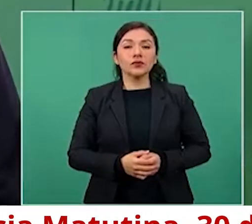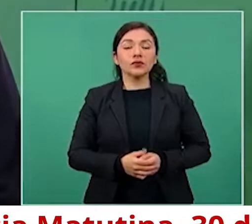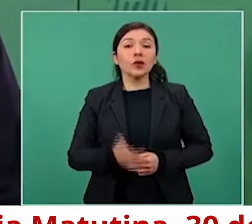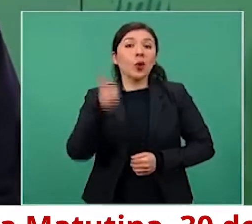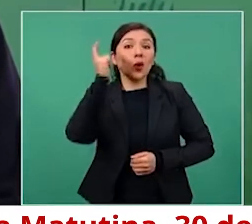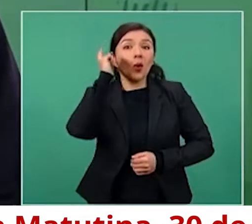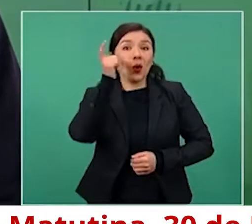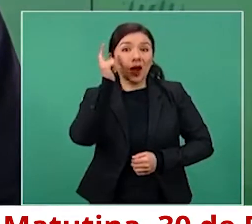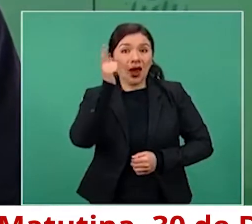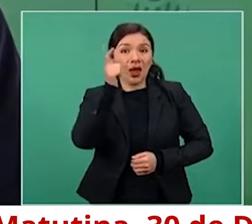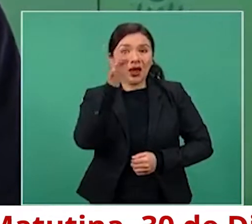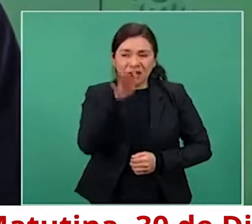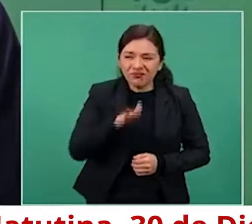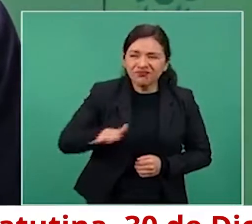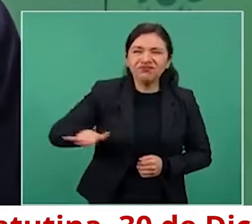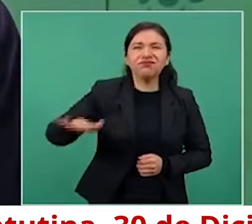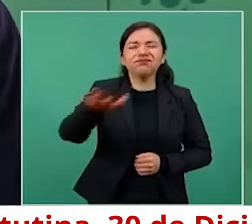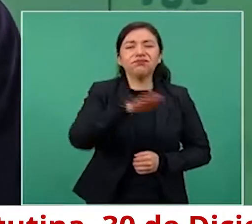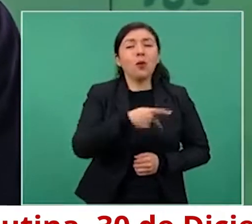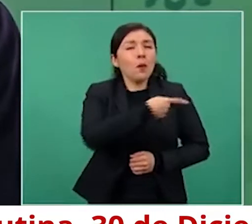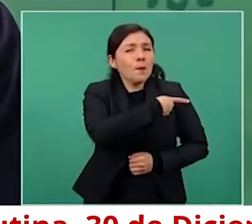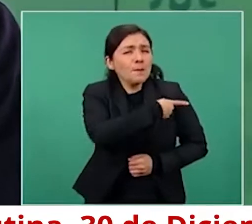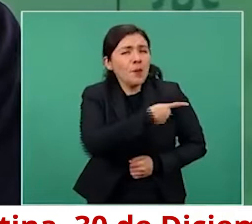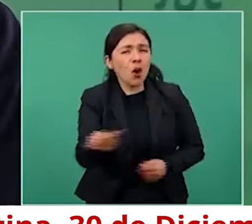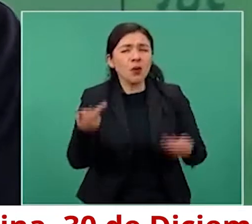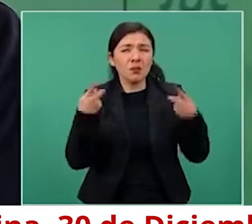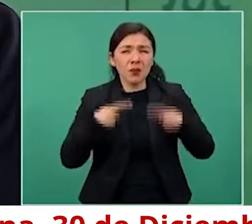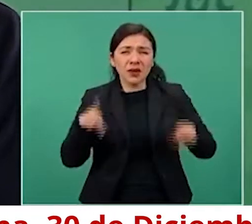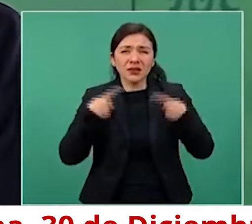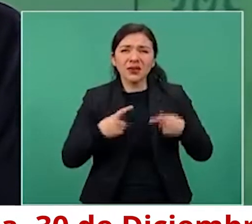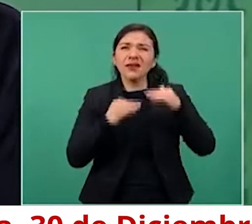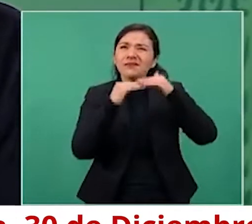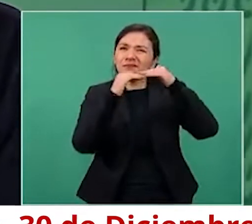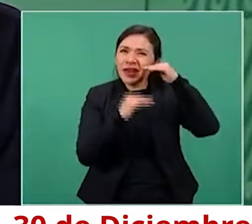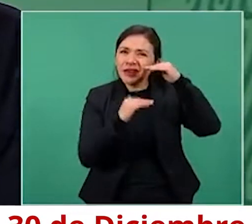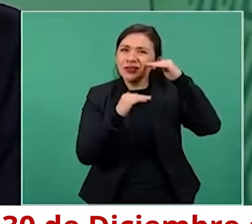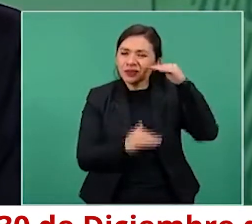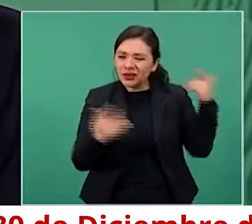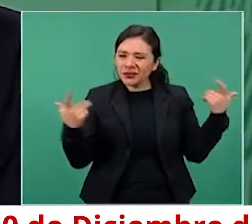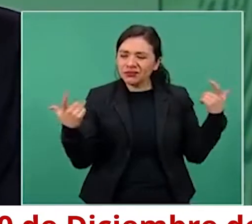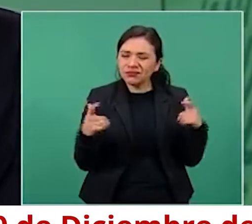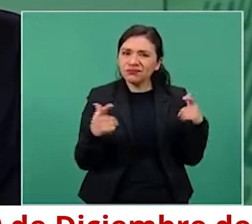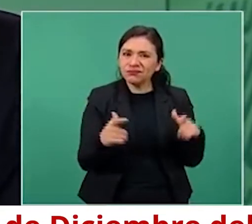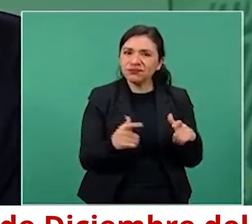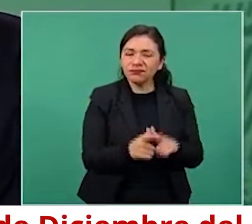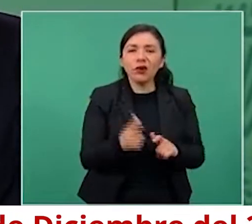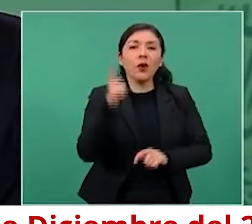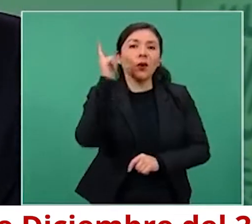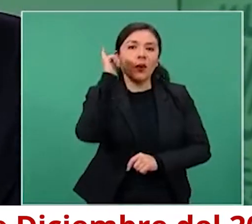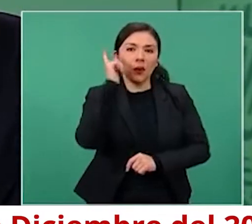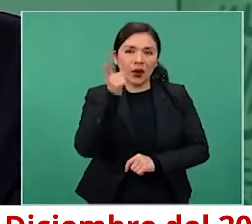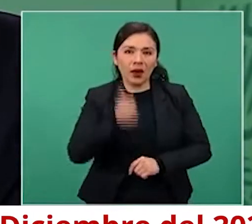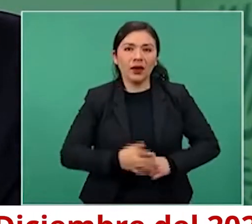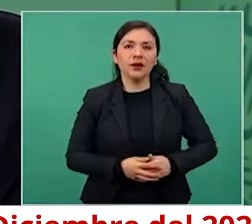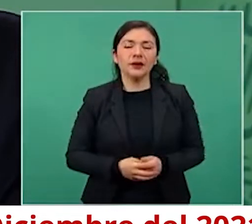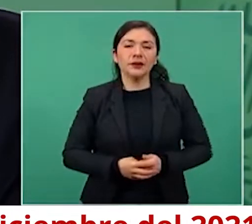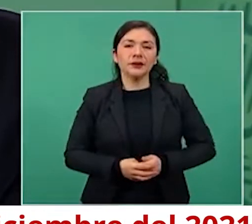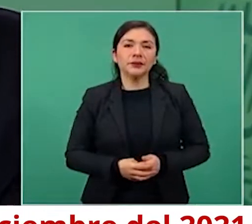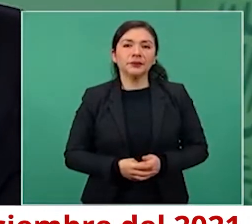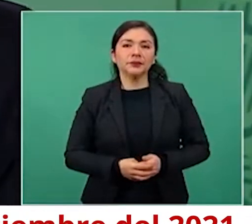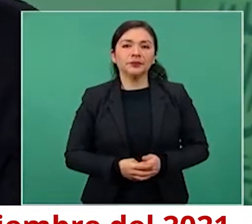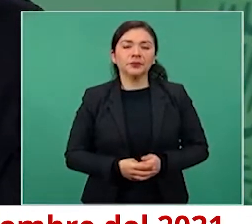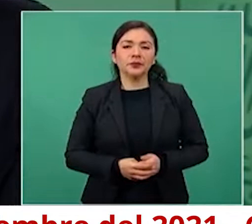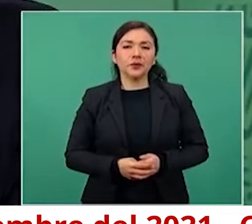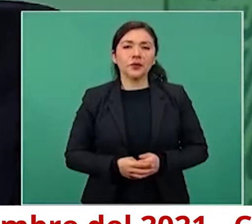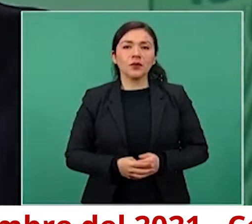que no